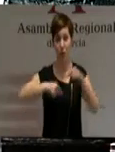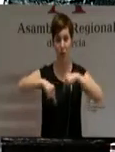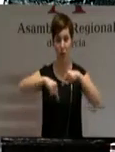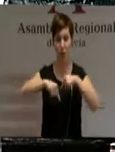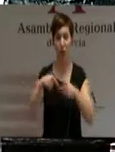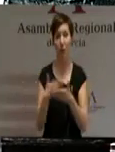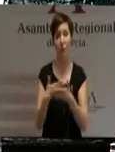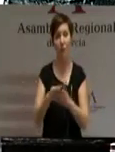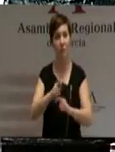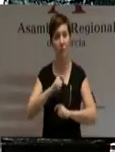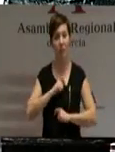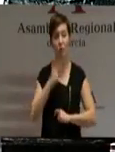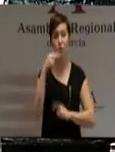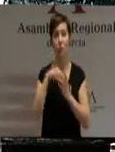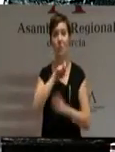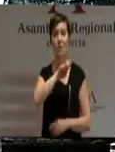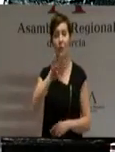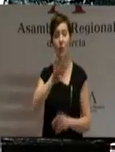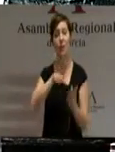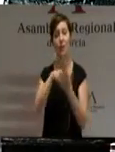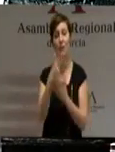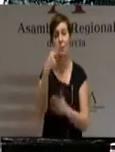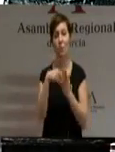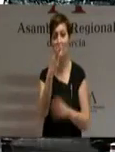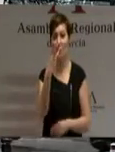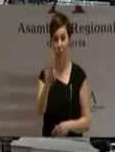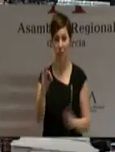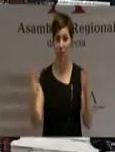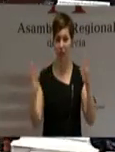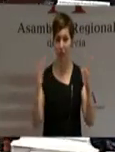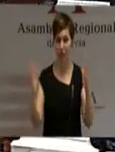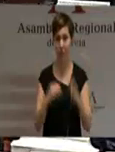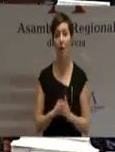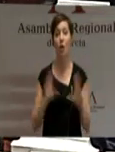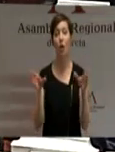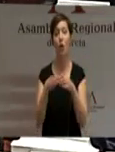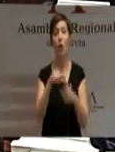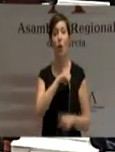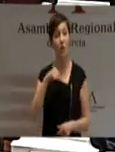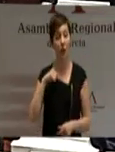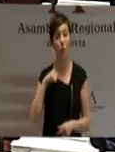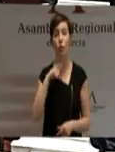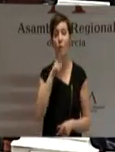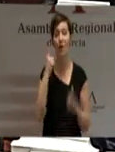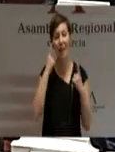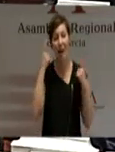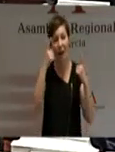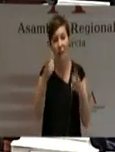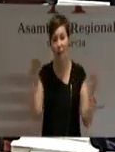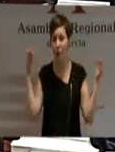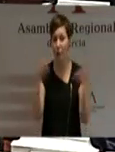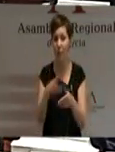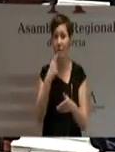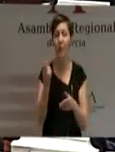para el periodo 2014-2030. La comunidad autónoma centra su esfuerzo para que en el 2016 el puerto de